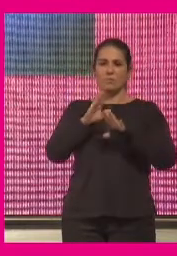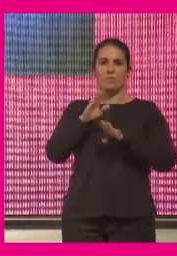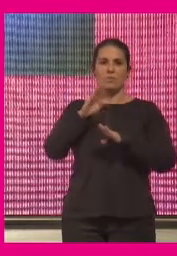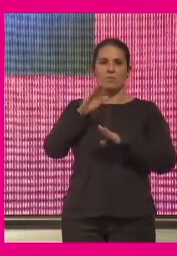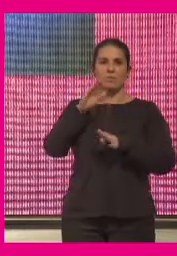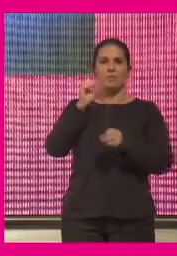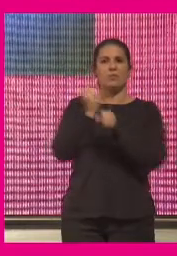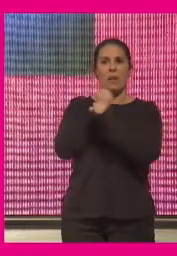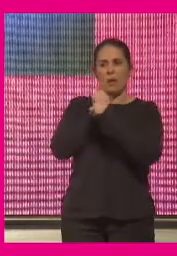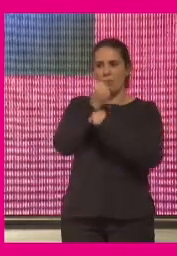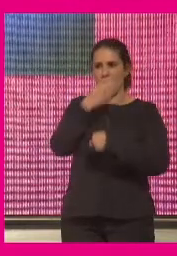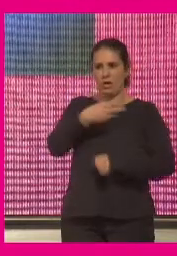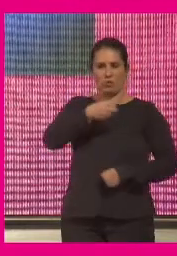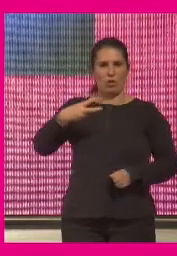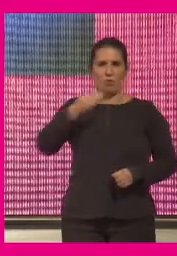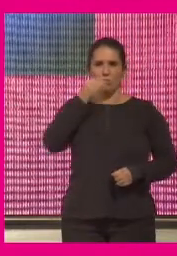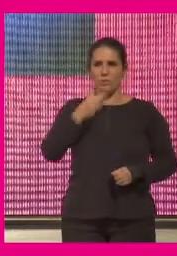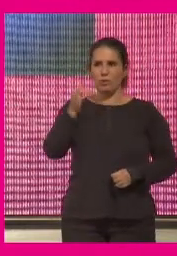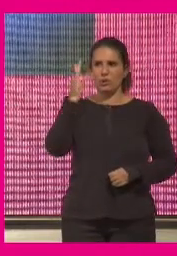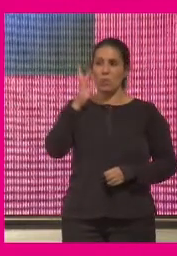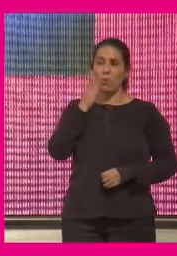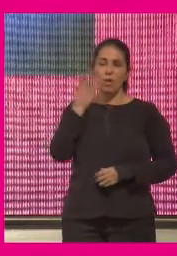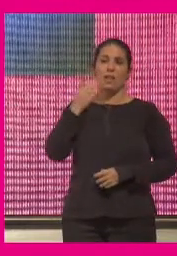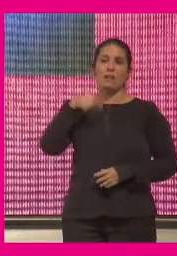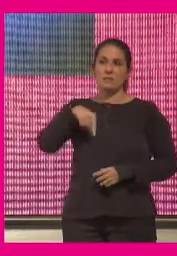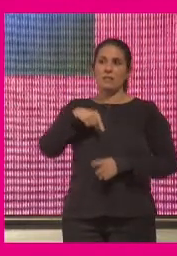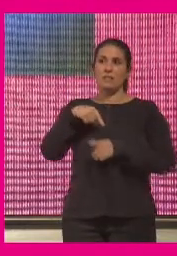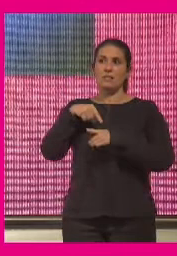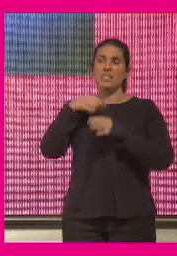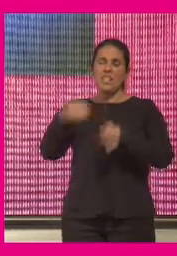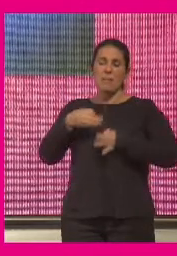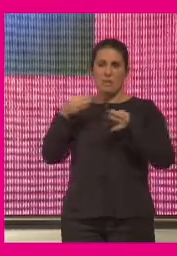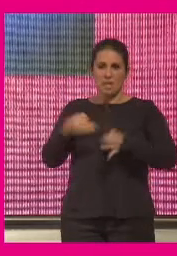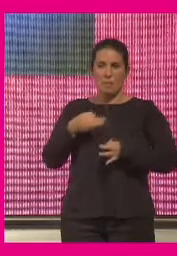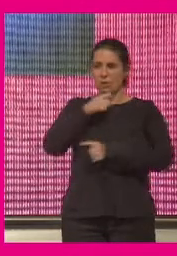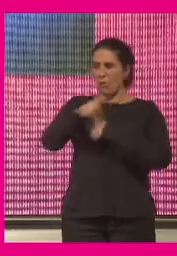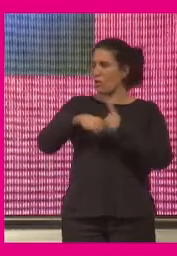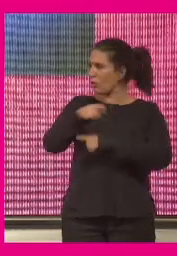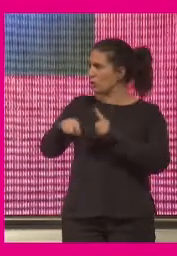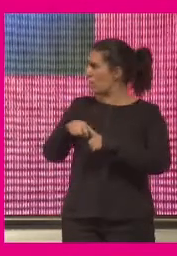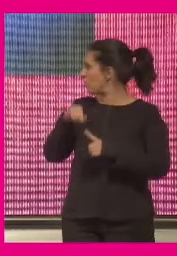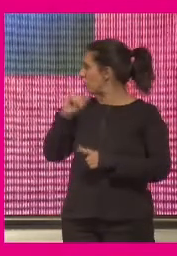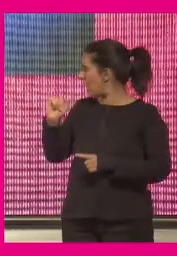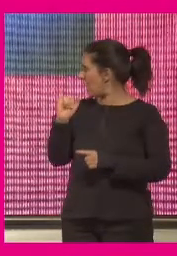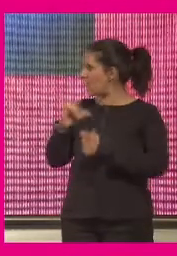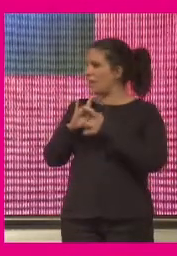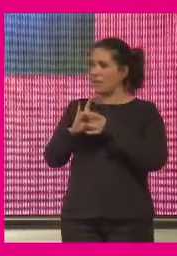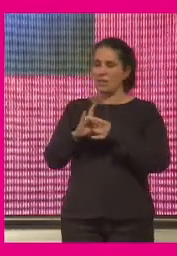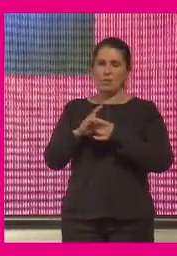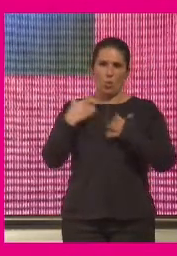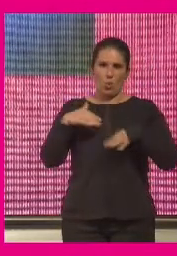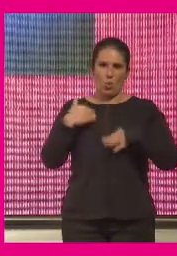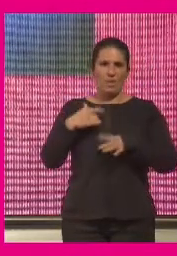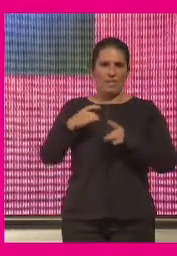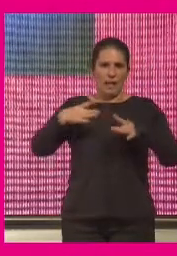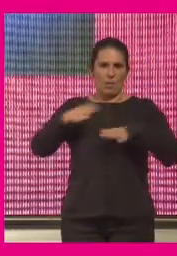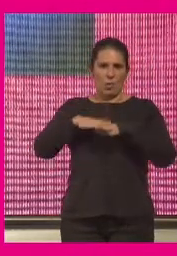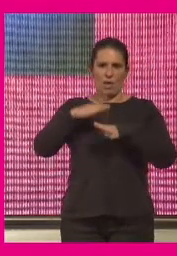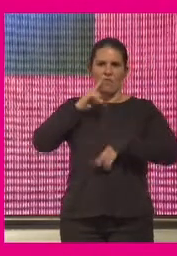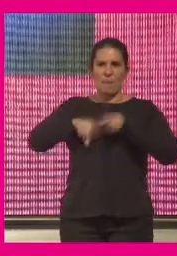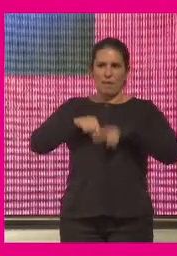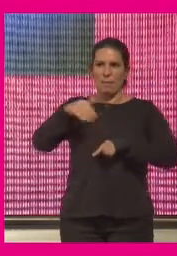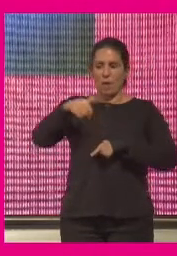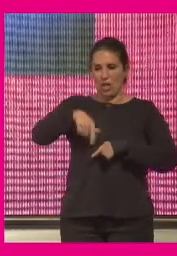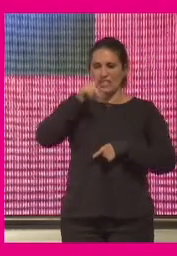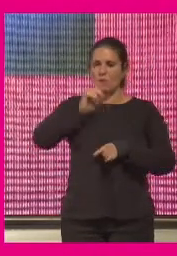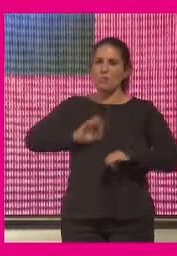fructífero de los trabajos porque nos jugamos mucho siempre todos los años cuando venimos a este foro decimos nos jugamos mucho pero si hago un año esto